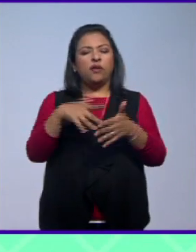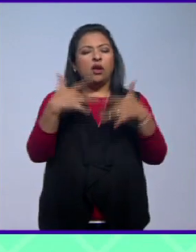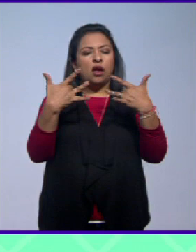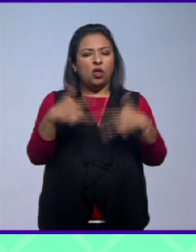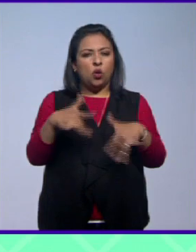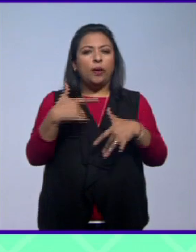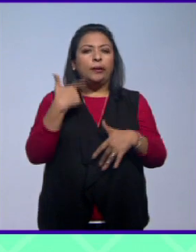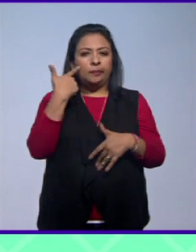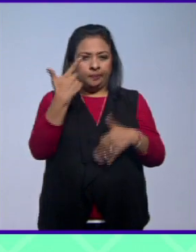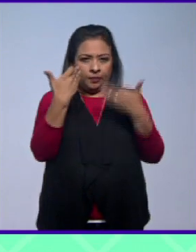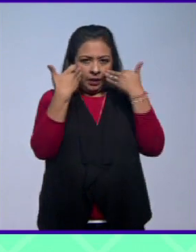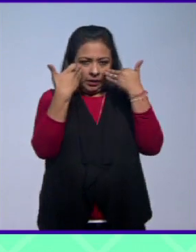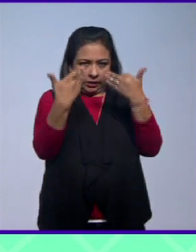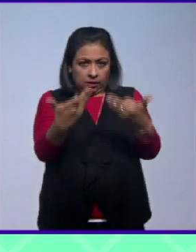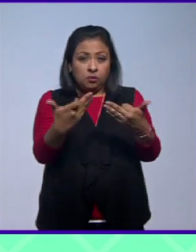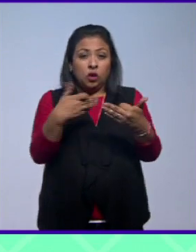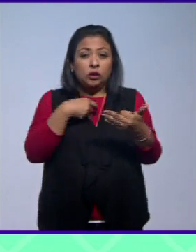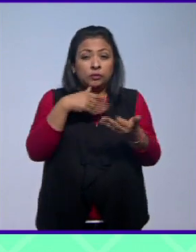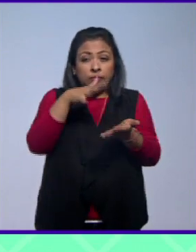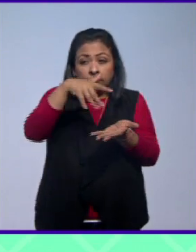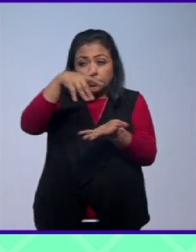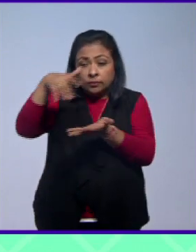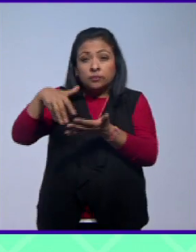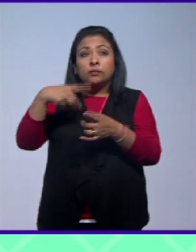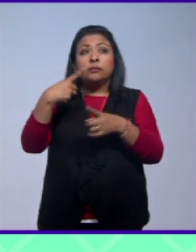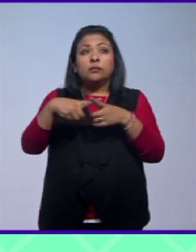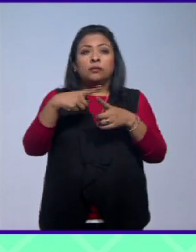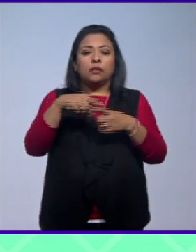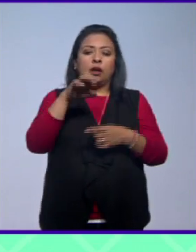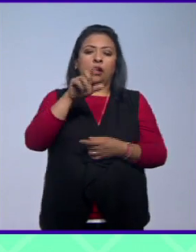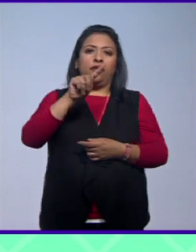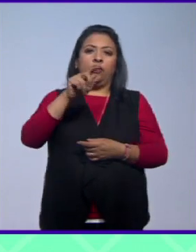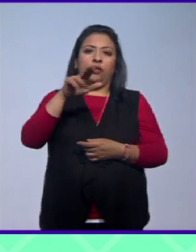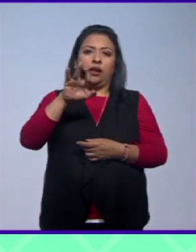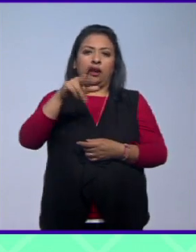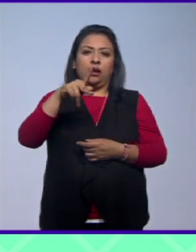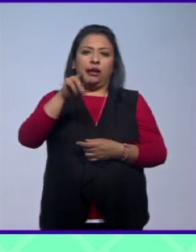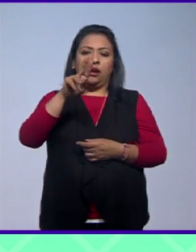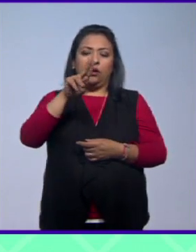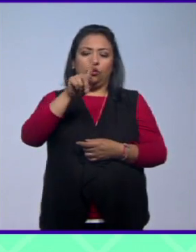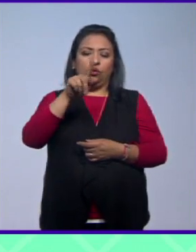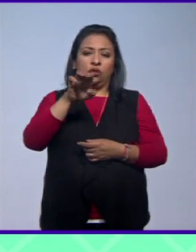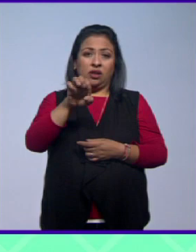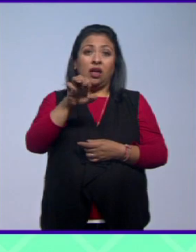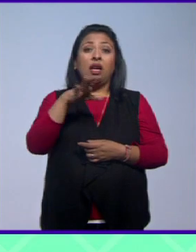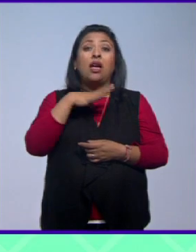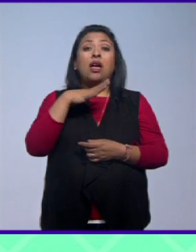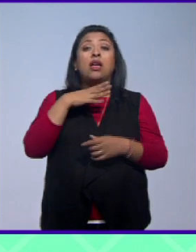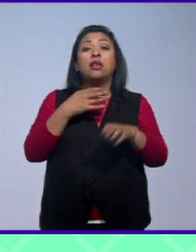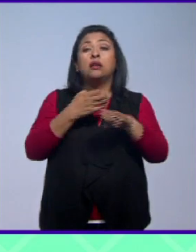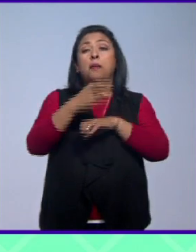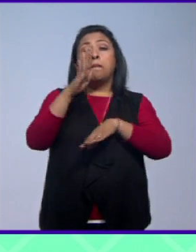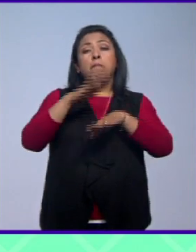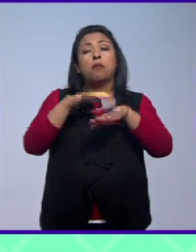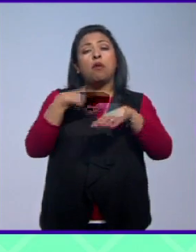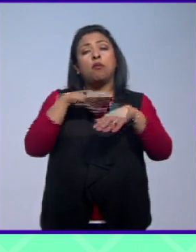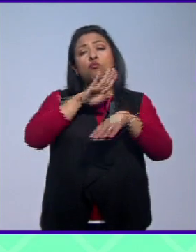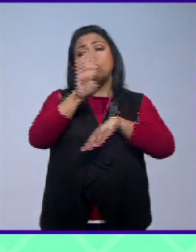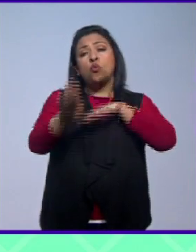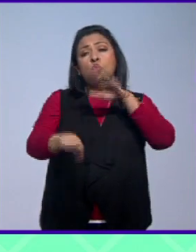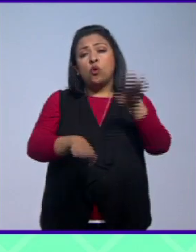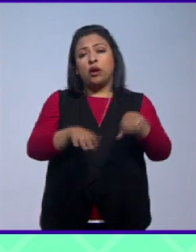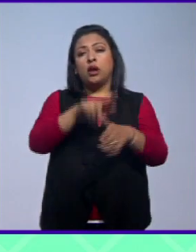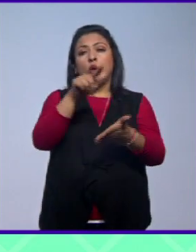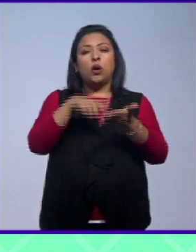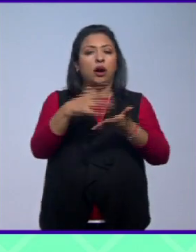compartimos los testimonios recabados por Etel Krause en el estado que registró el mayor número de pérdidas humanas